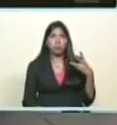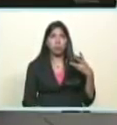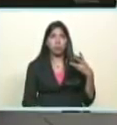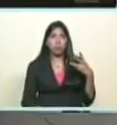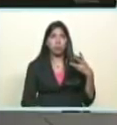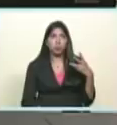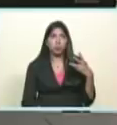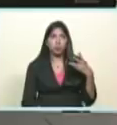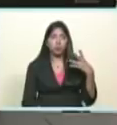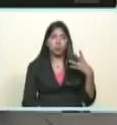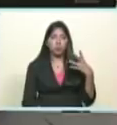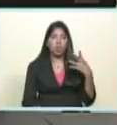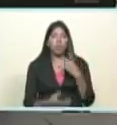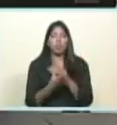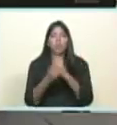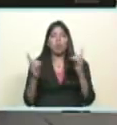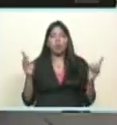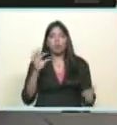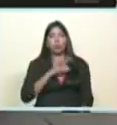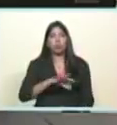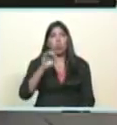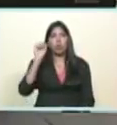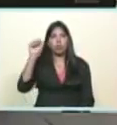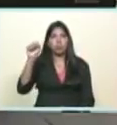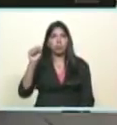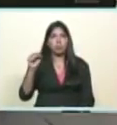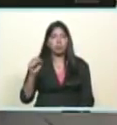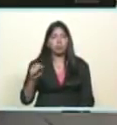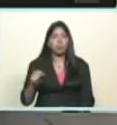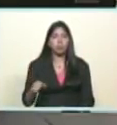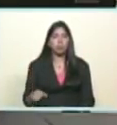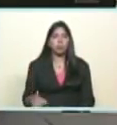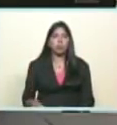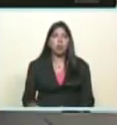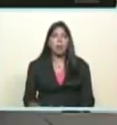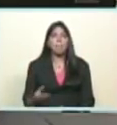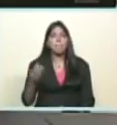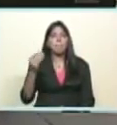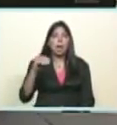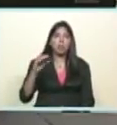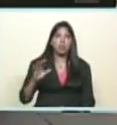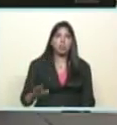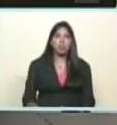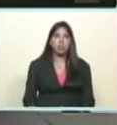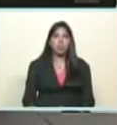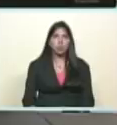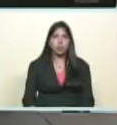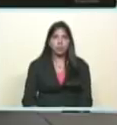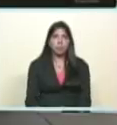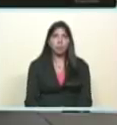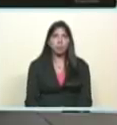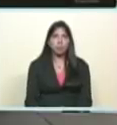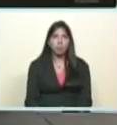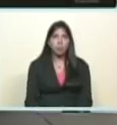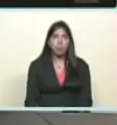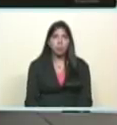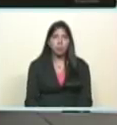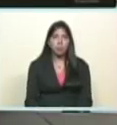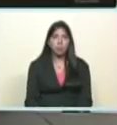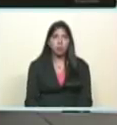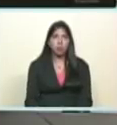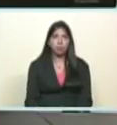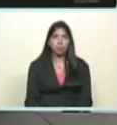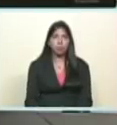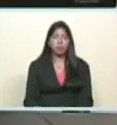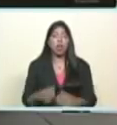la democracia socialista hablaba de la democracia del socialismo en el campo y la dimensión de lo moral